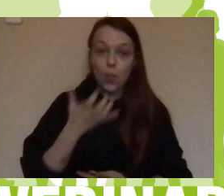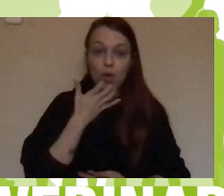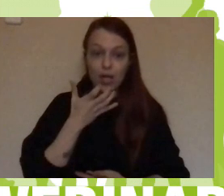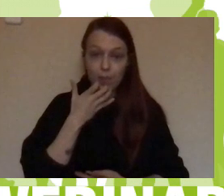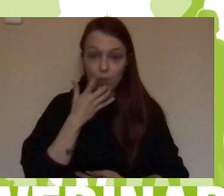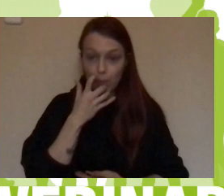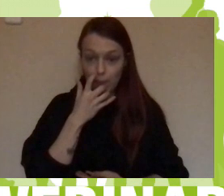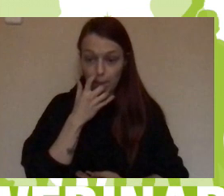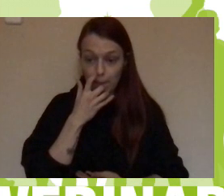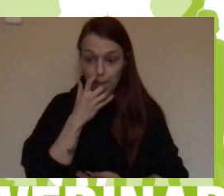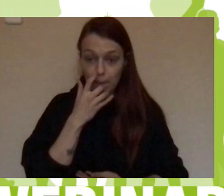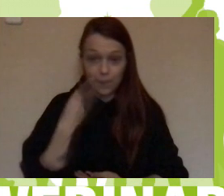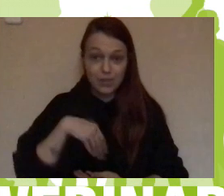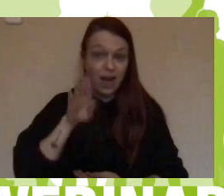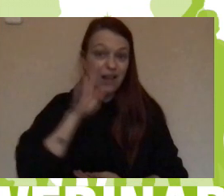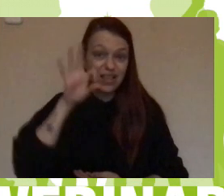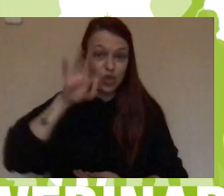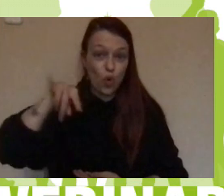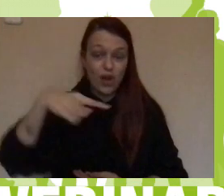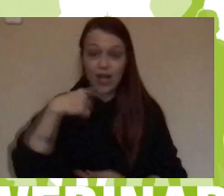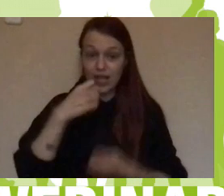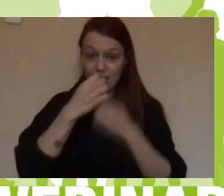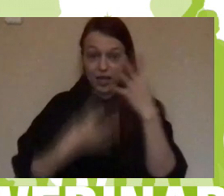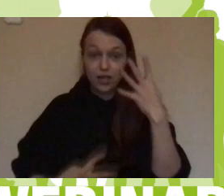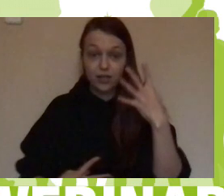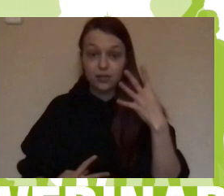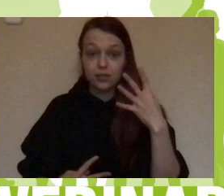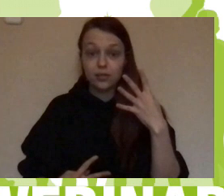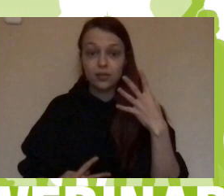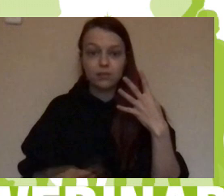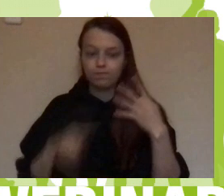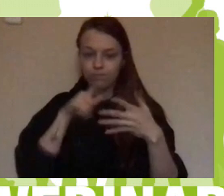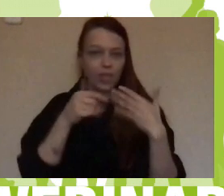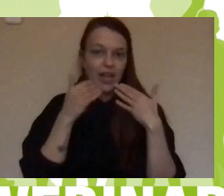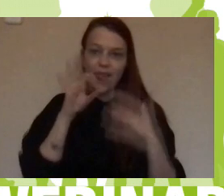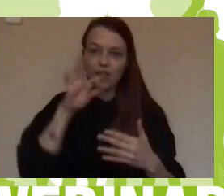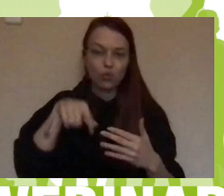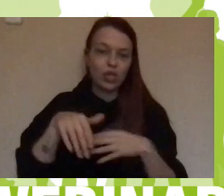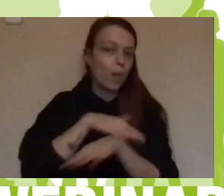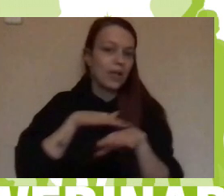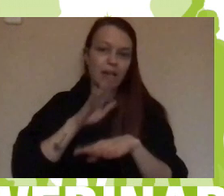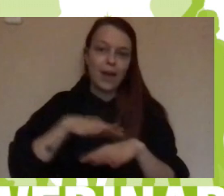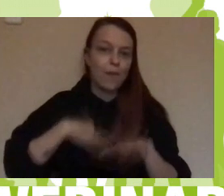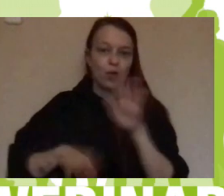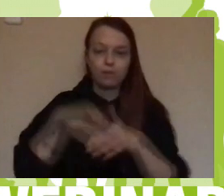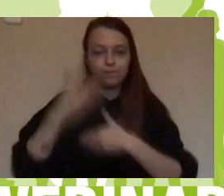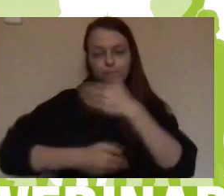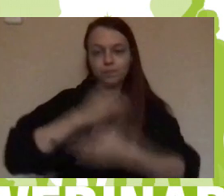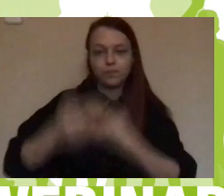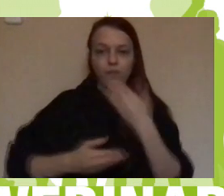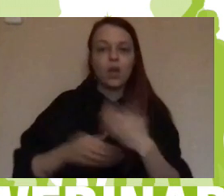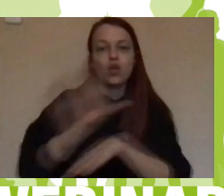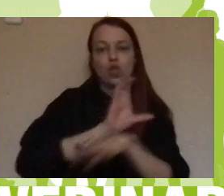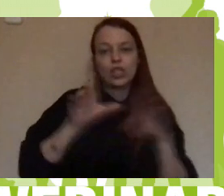alusión, que son fundamentales para el día a día de nuestro centro, la Consejería de Educación,